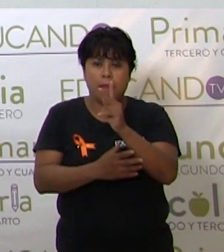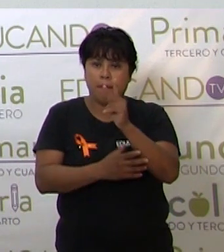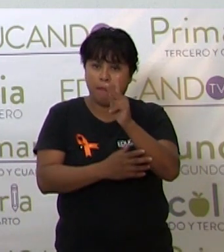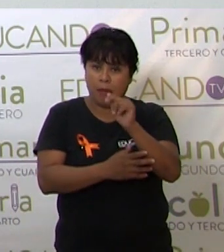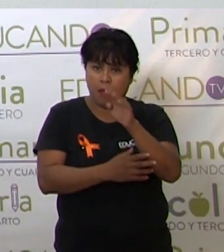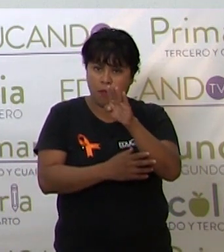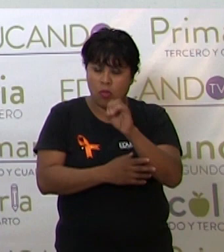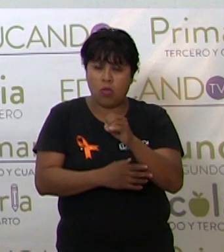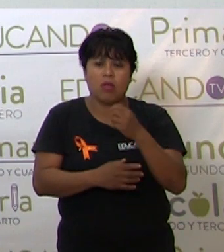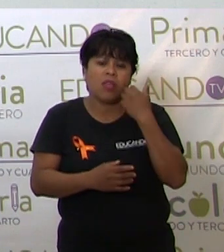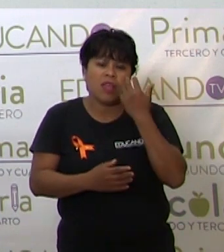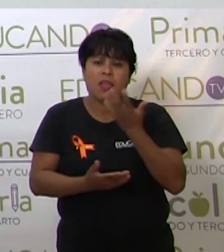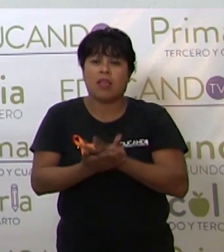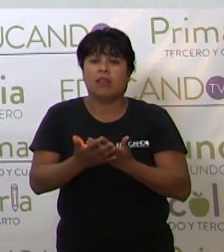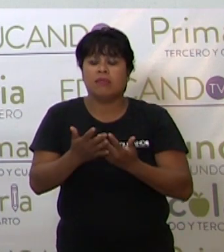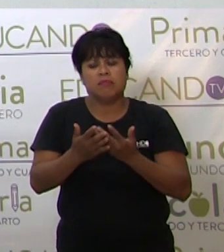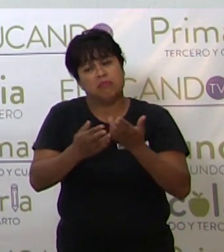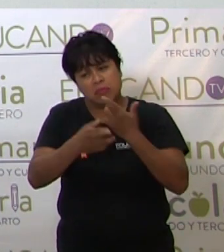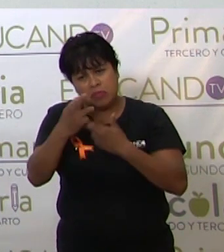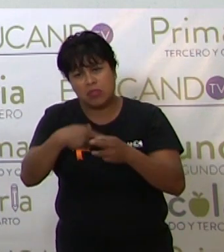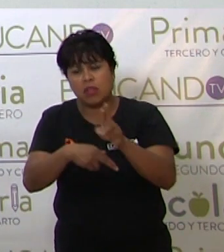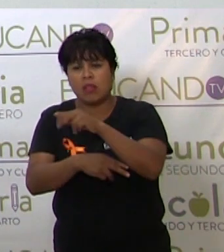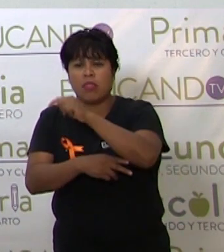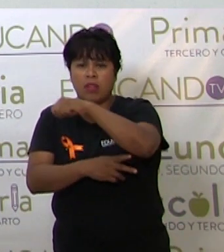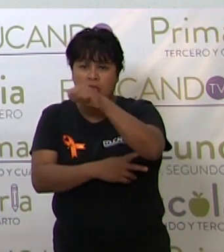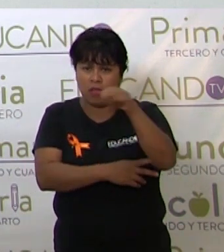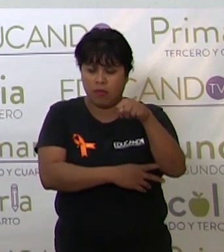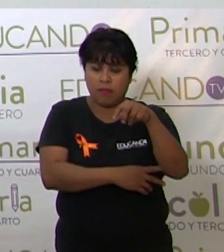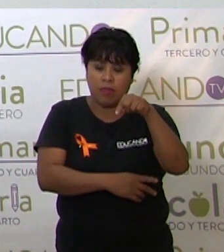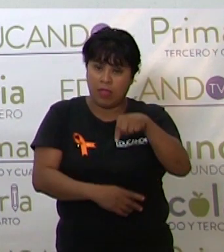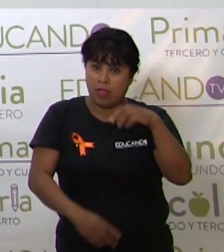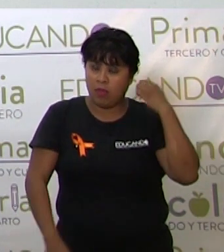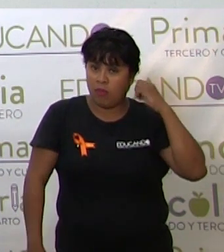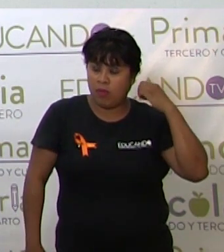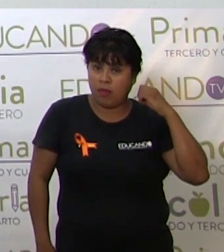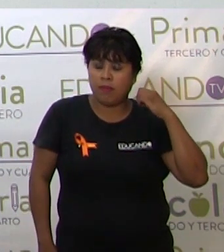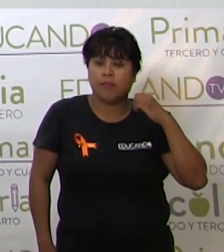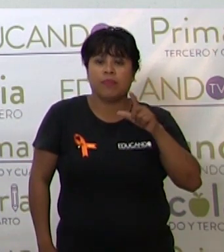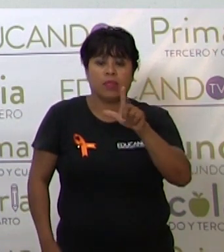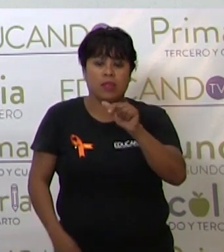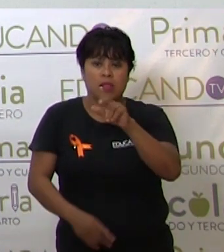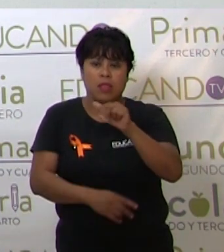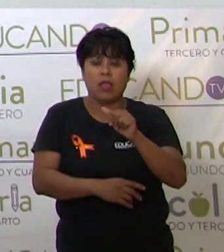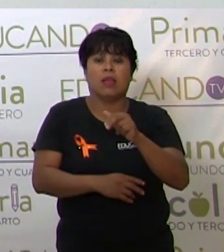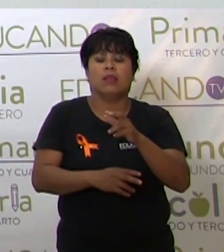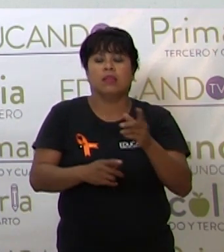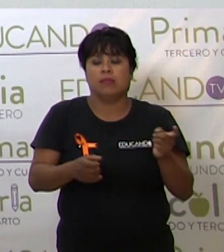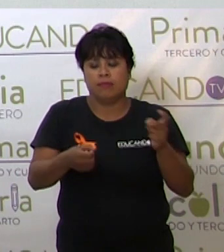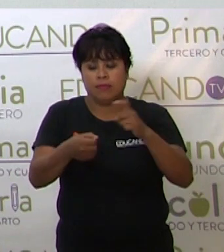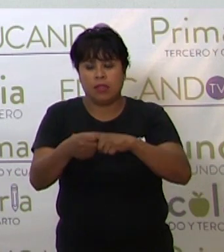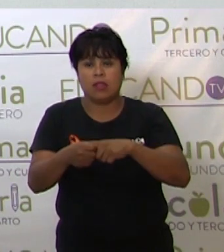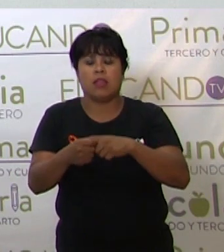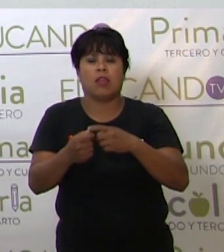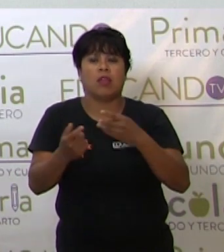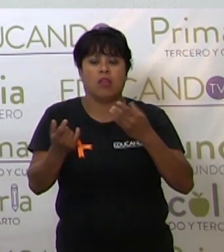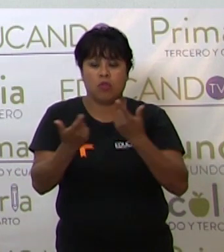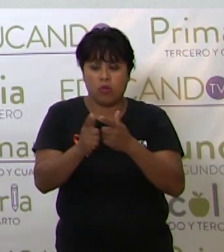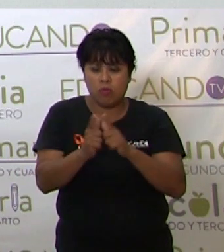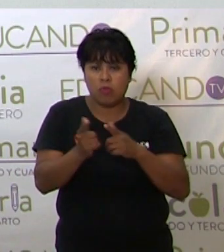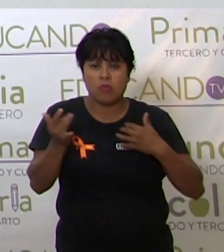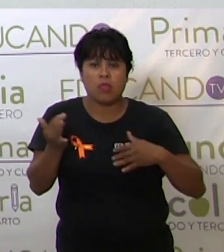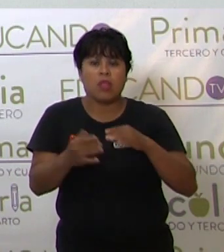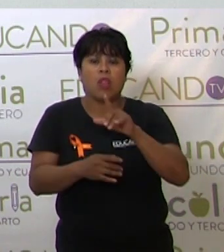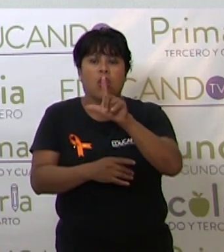deciden regresar a Tlaxiaco. Durante su estancia en Oaxaca, Lila se integra a una banda llamada Los